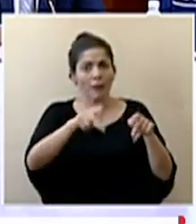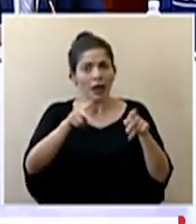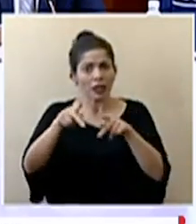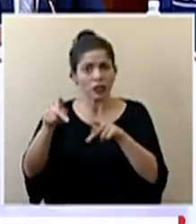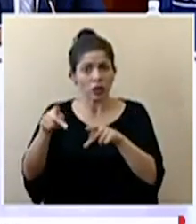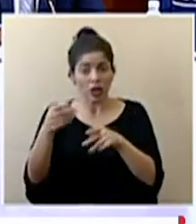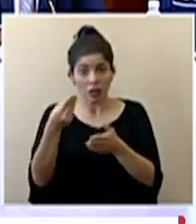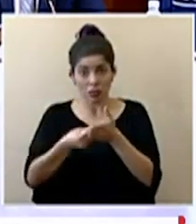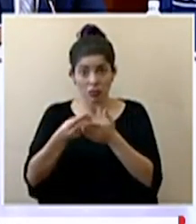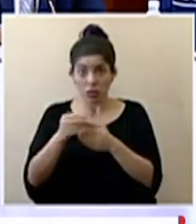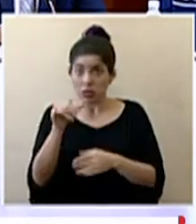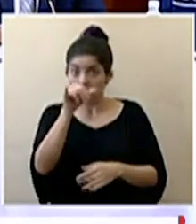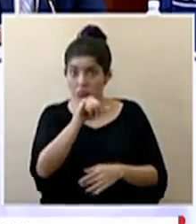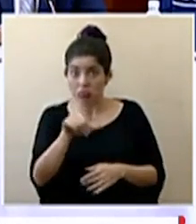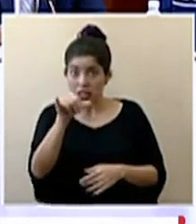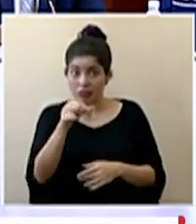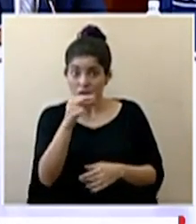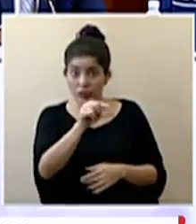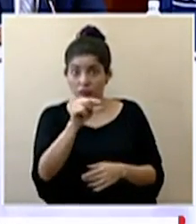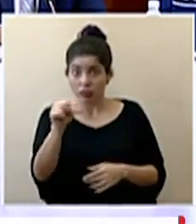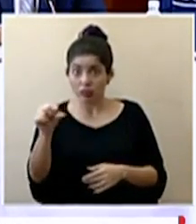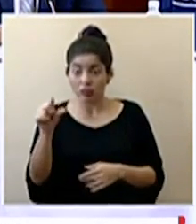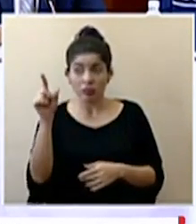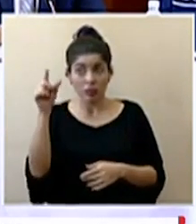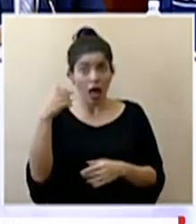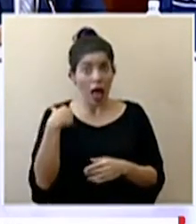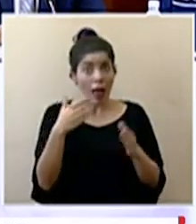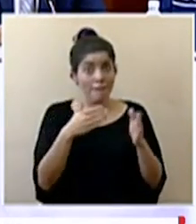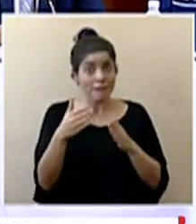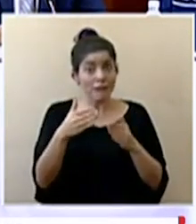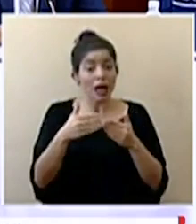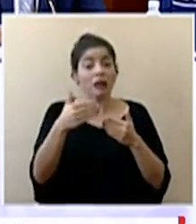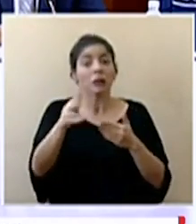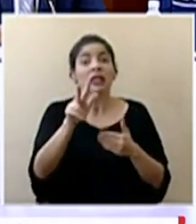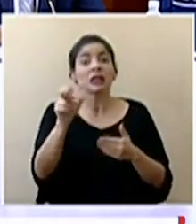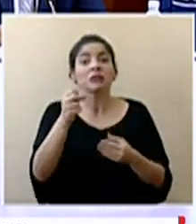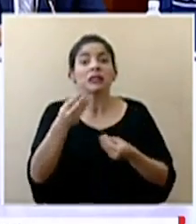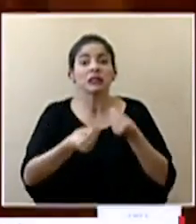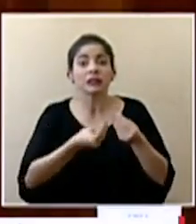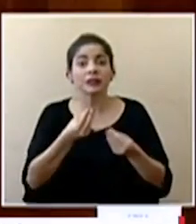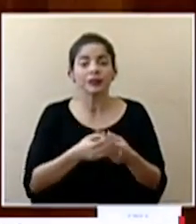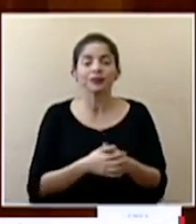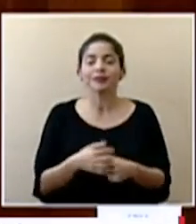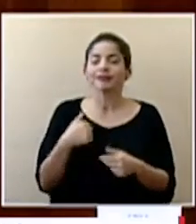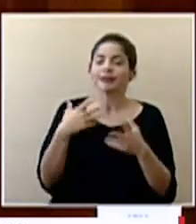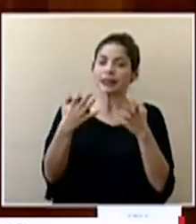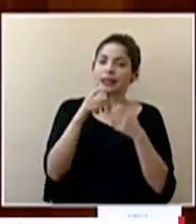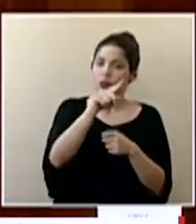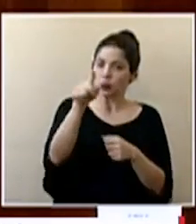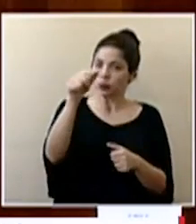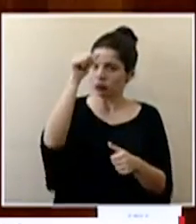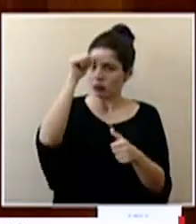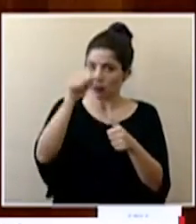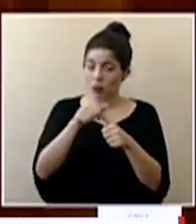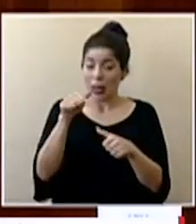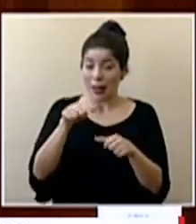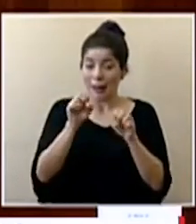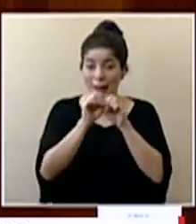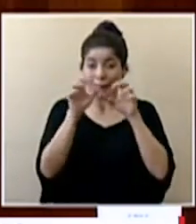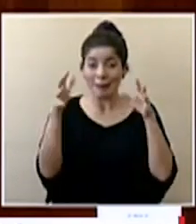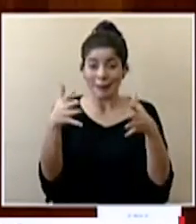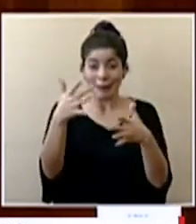ese mismo monto de subsidios aún no hay plan para más de tres meses? yo quiero que recordemos algo y es que esta pandemia